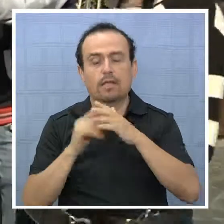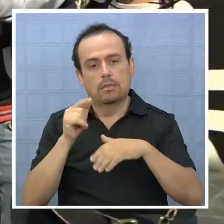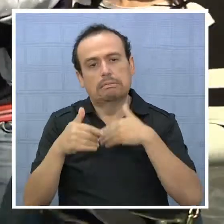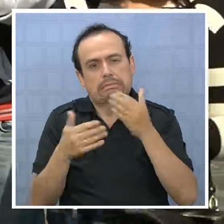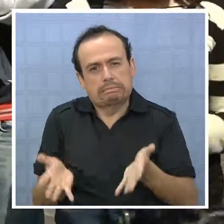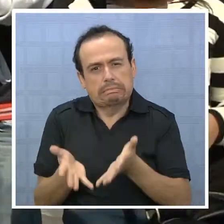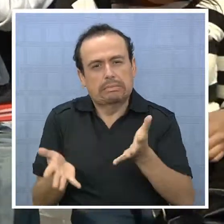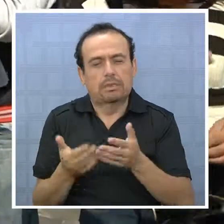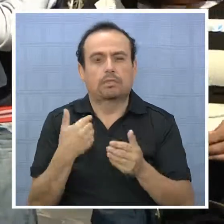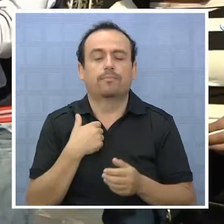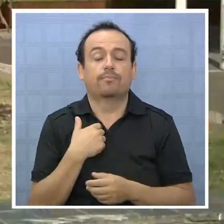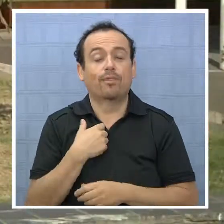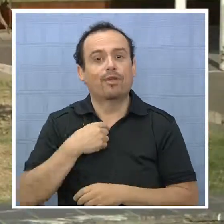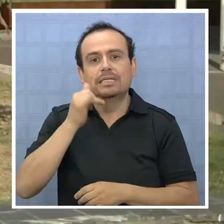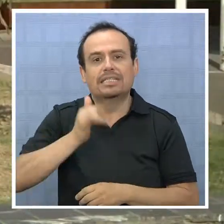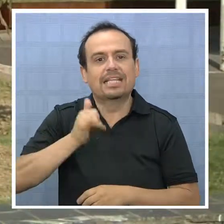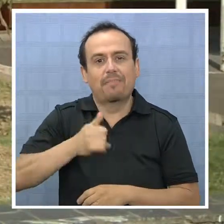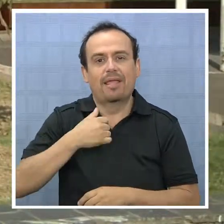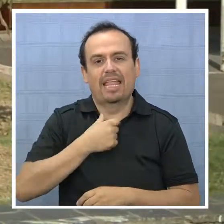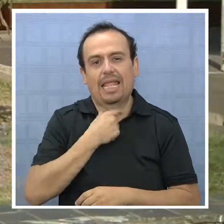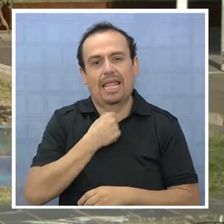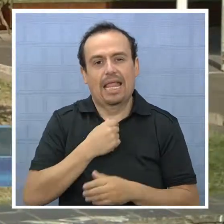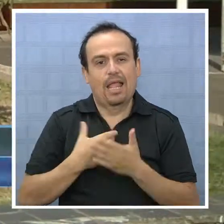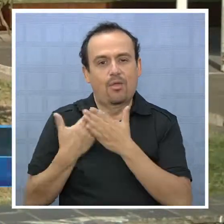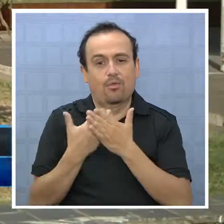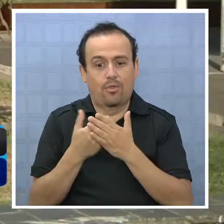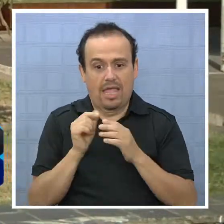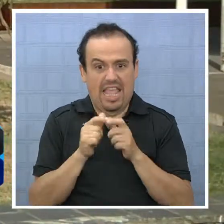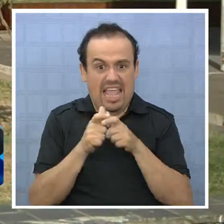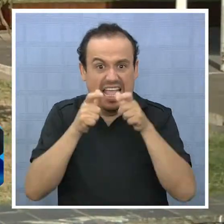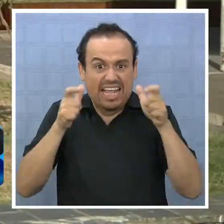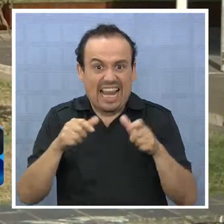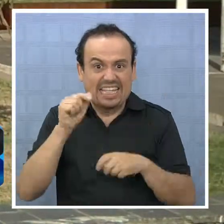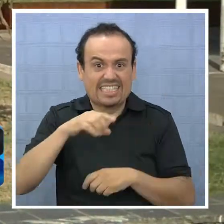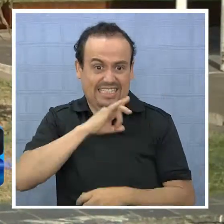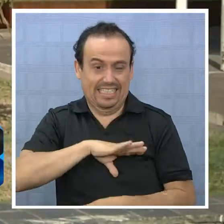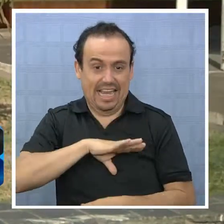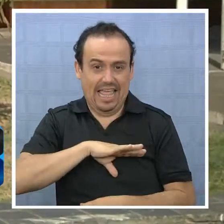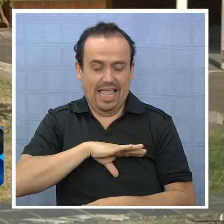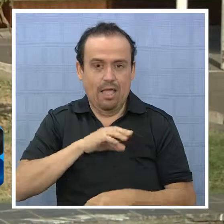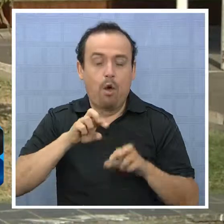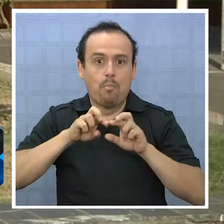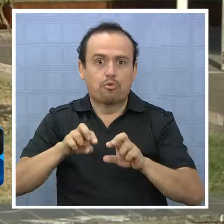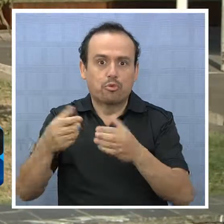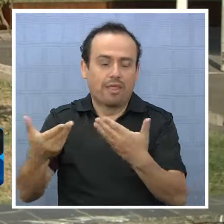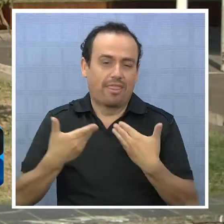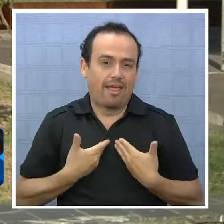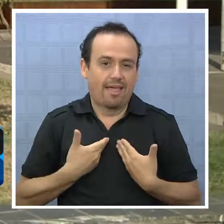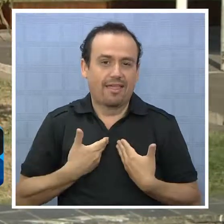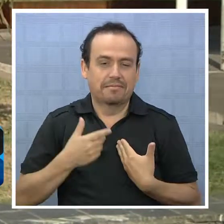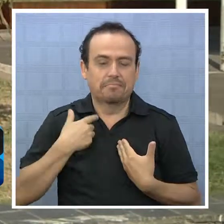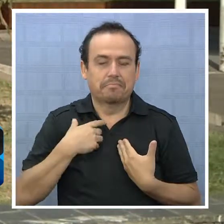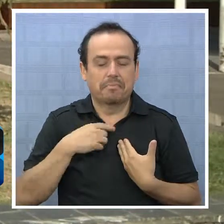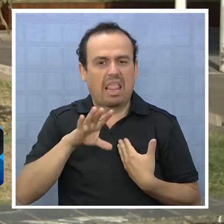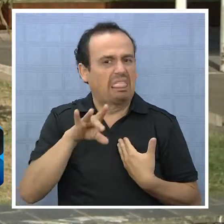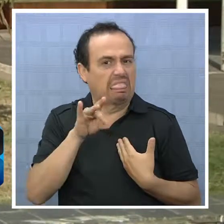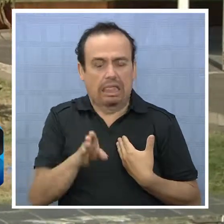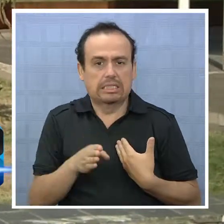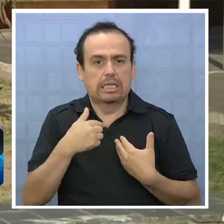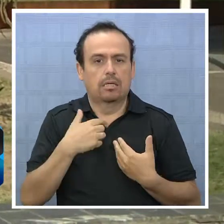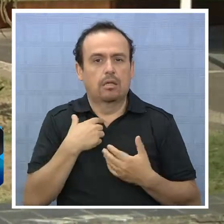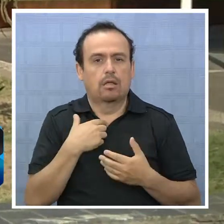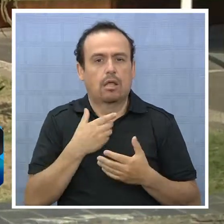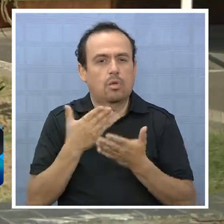Siempre quise estudiar y se me presentó esta oportunidad con Crece Chile y me decidí a estudiar, o sea,